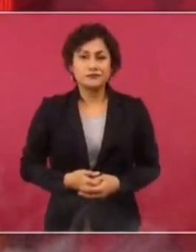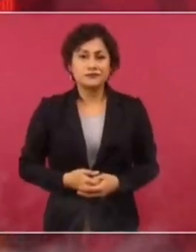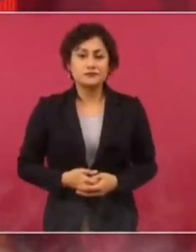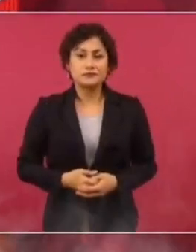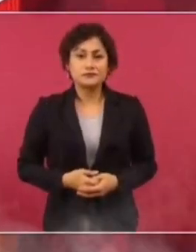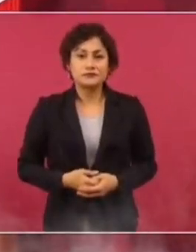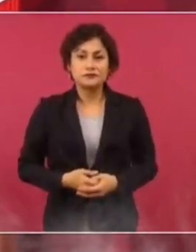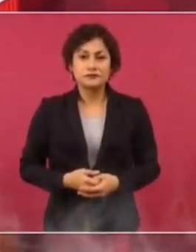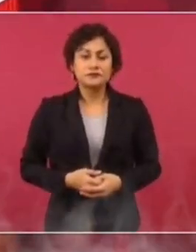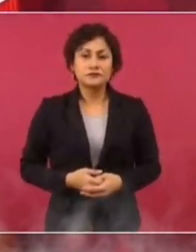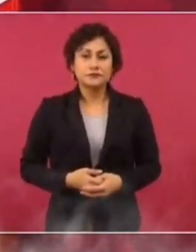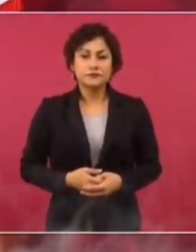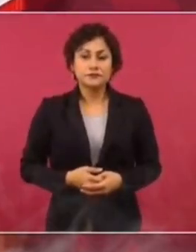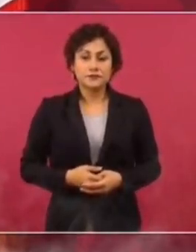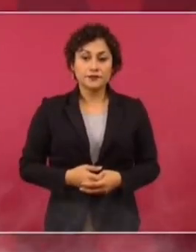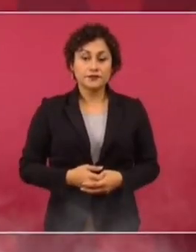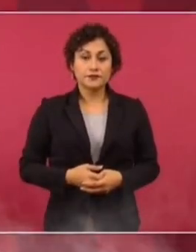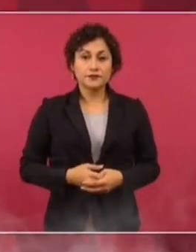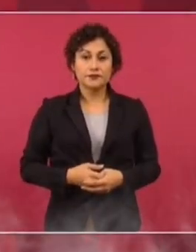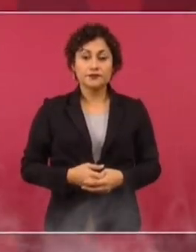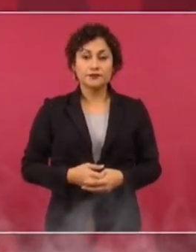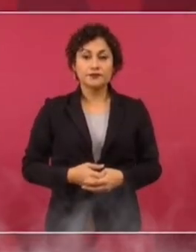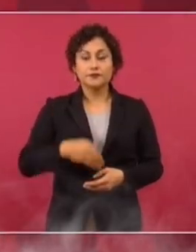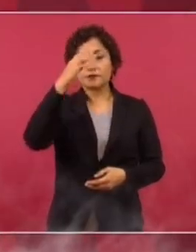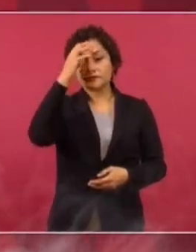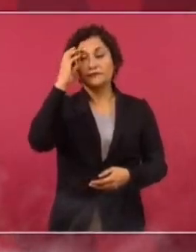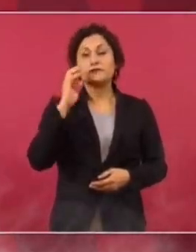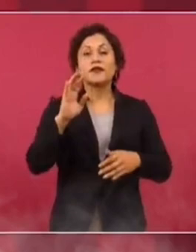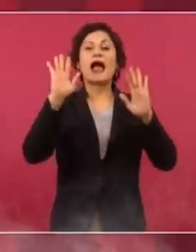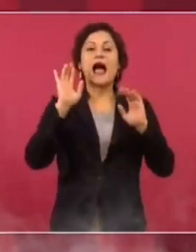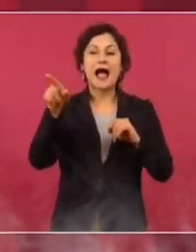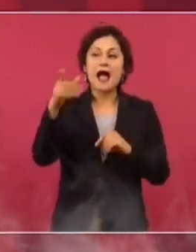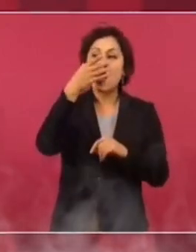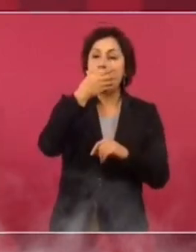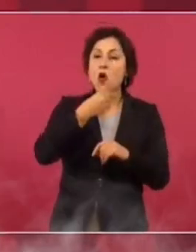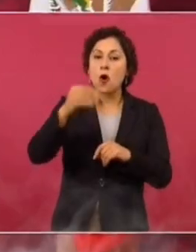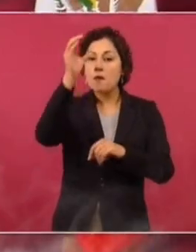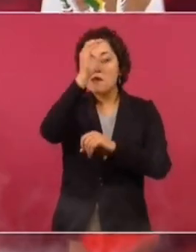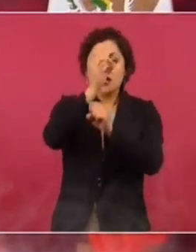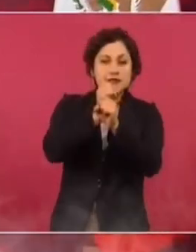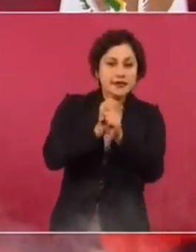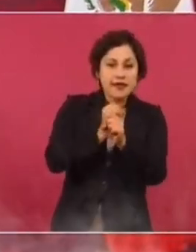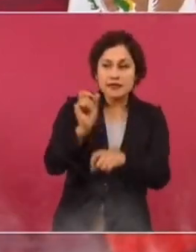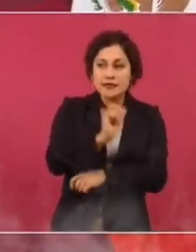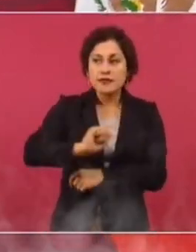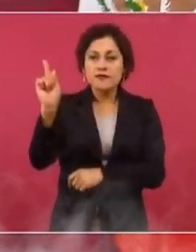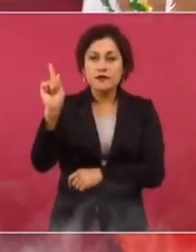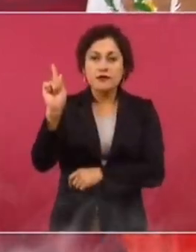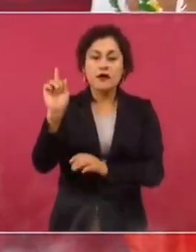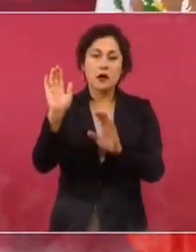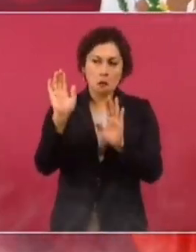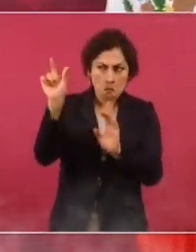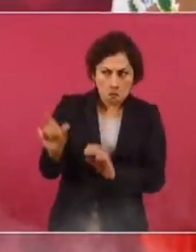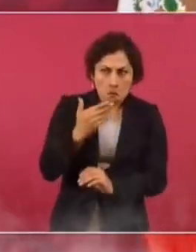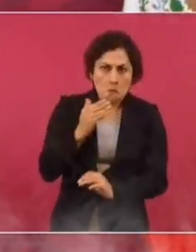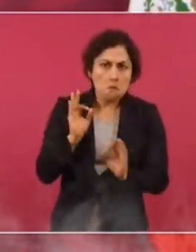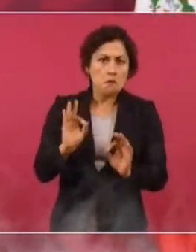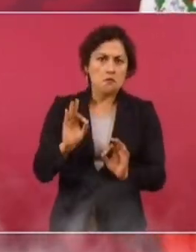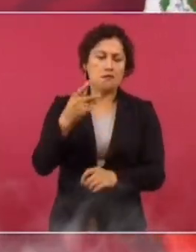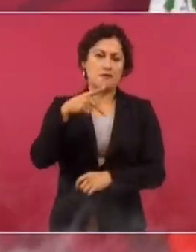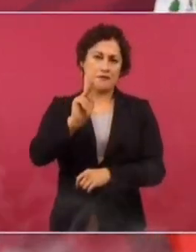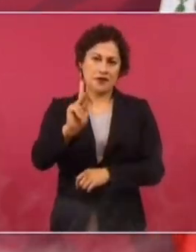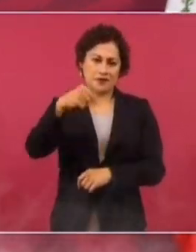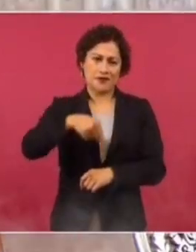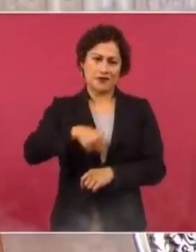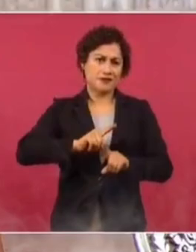Ah, es que es un científico. Pues sí. Pero no. No, no, no.